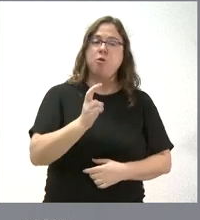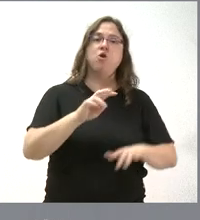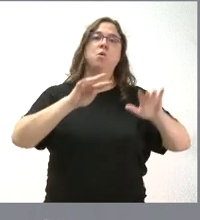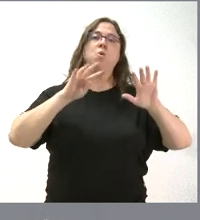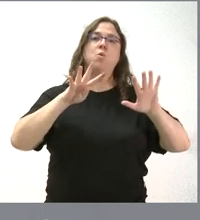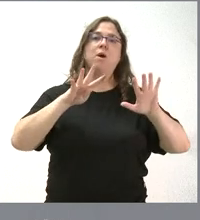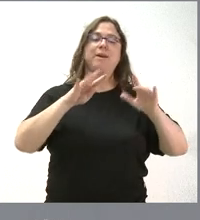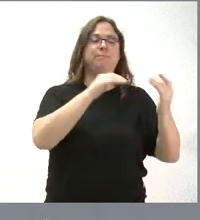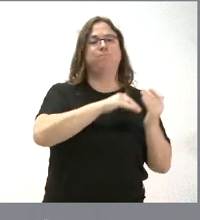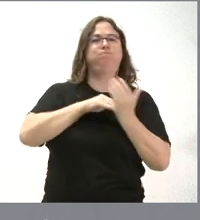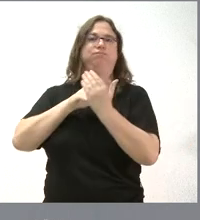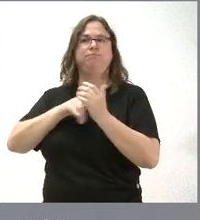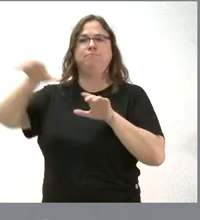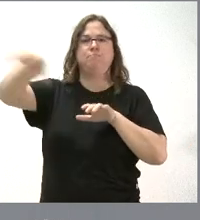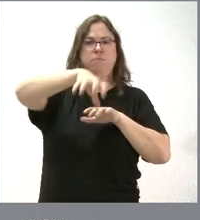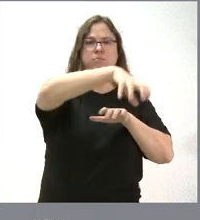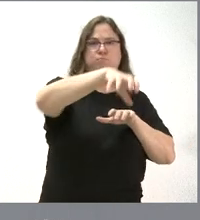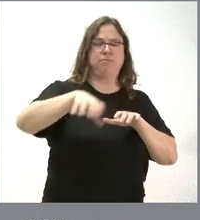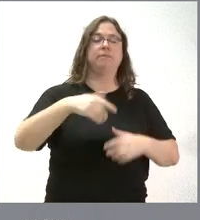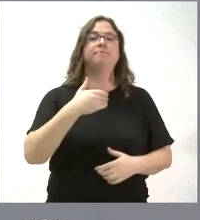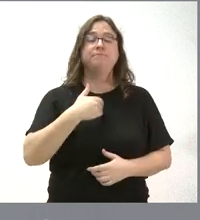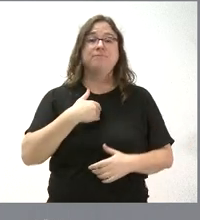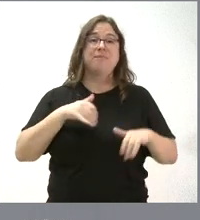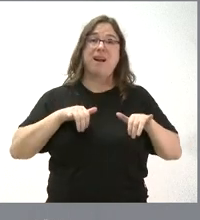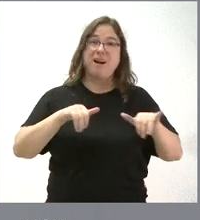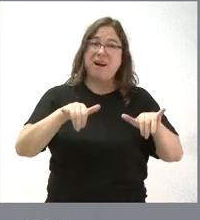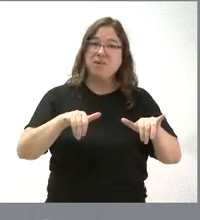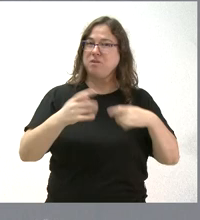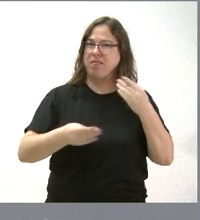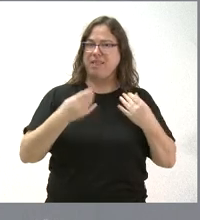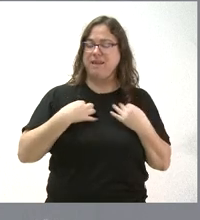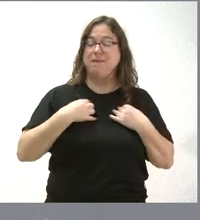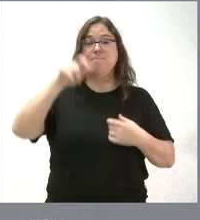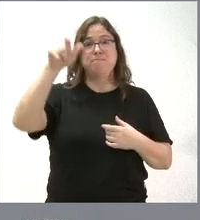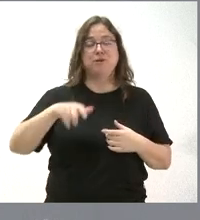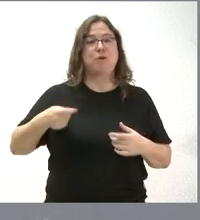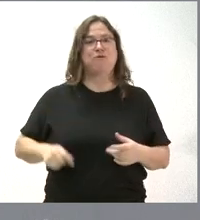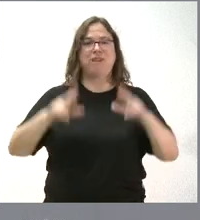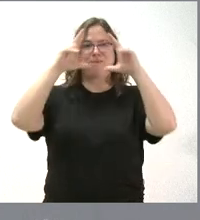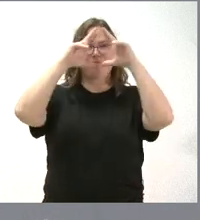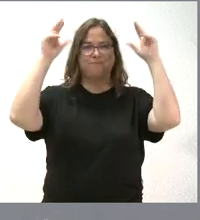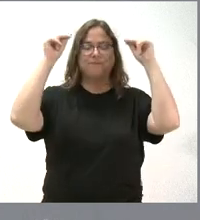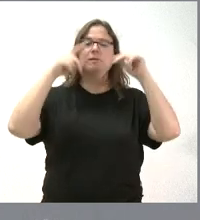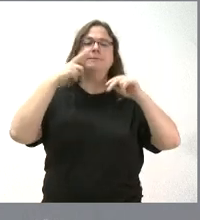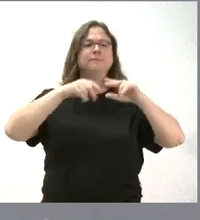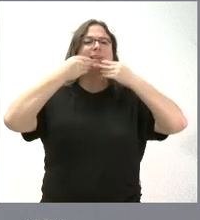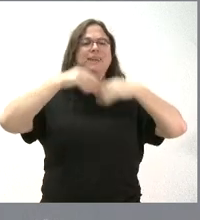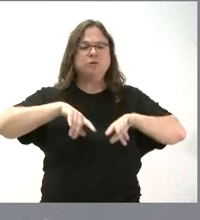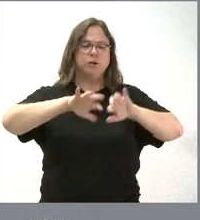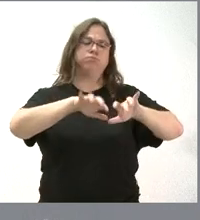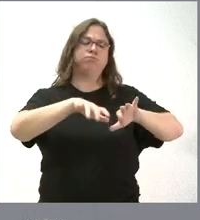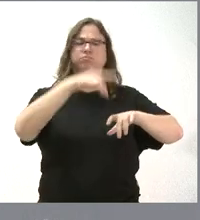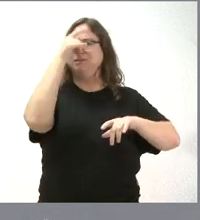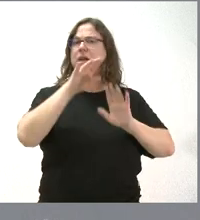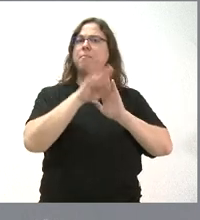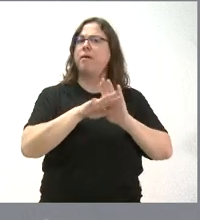nodiza. Los carros informatizados de medicación permiten al personal de enfermería acceder al historial clínico y a las pautas farmacológicas